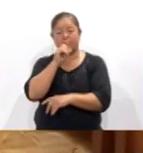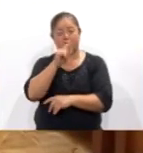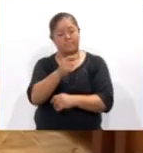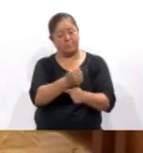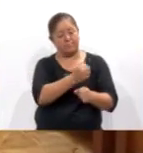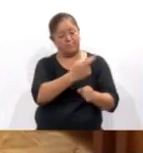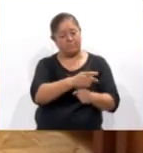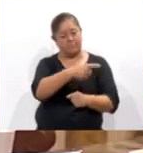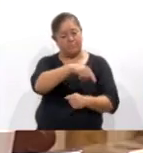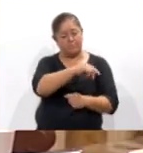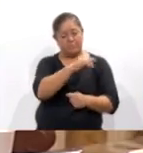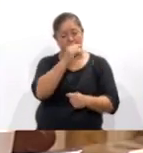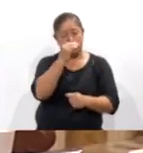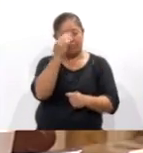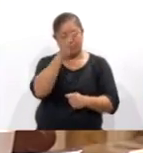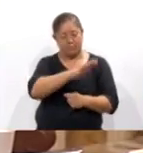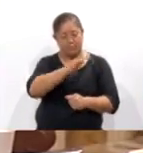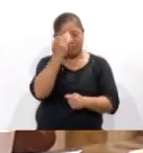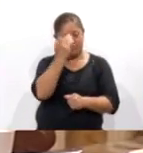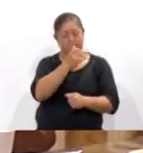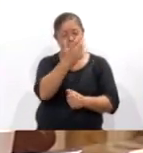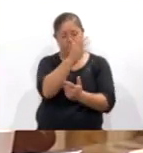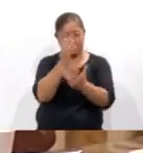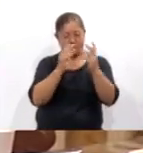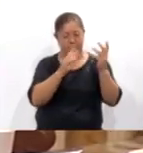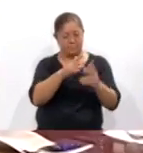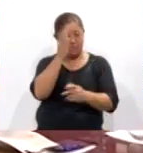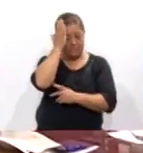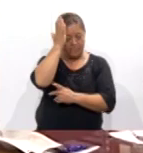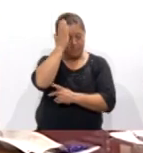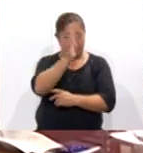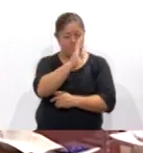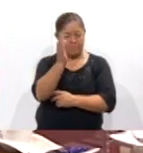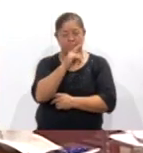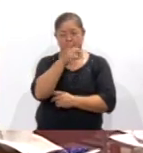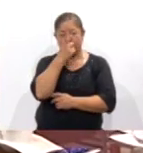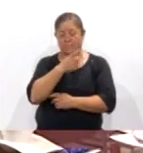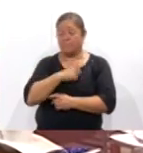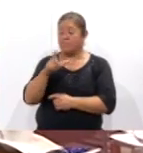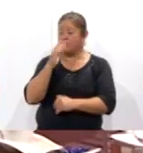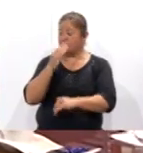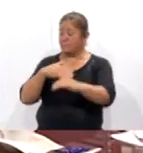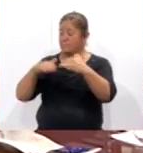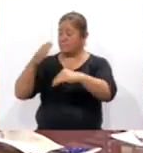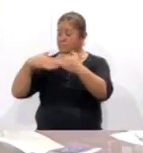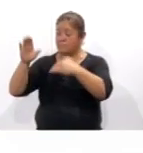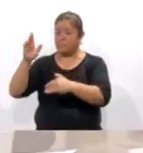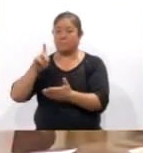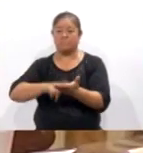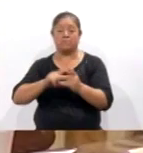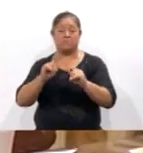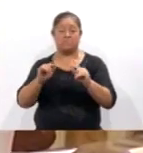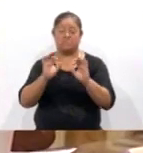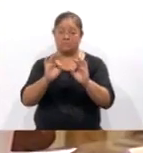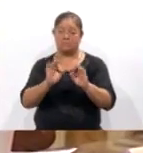Ambiente y Recursos Naturales Federal destacaron la importancia de los avances en la política climática de la entidad.